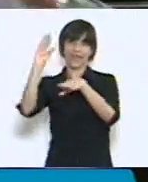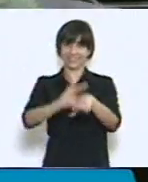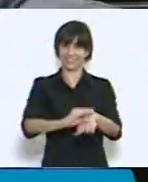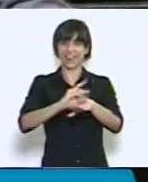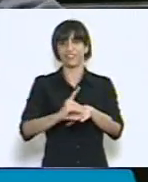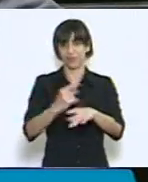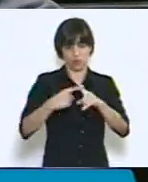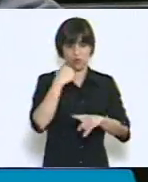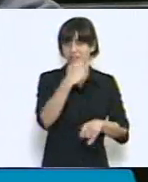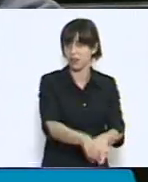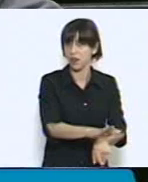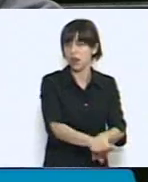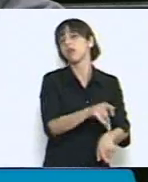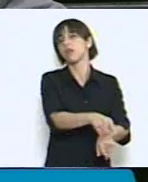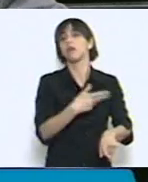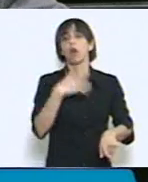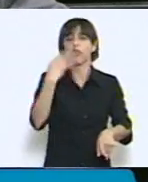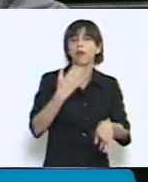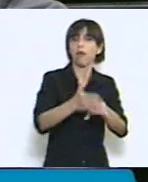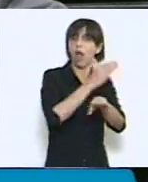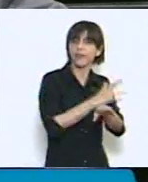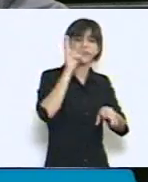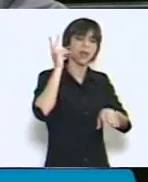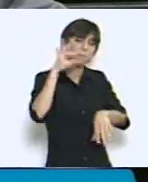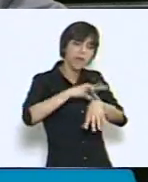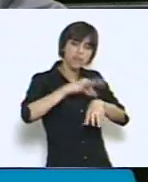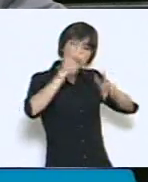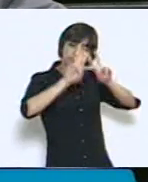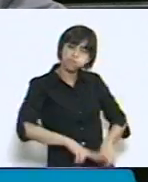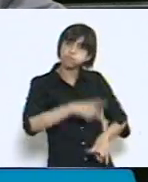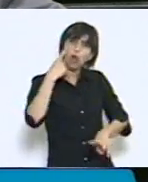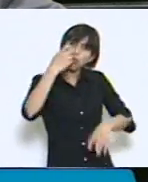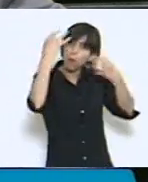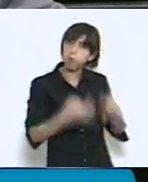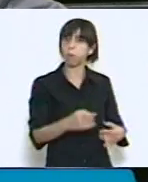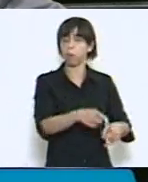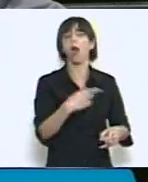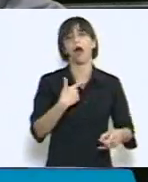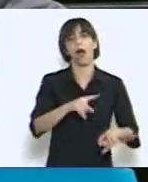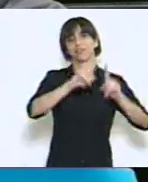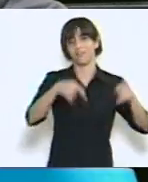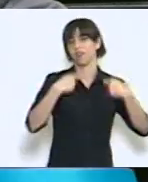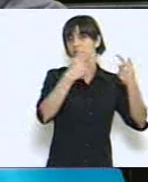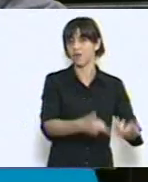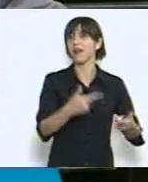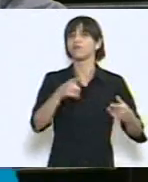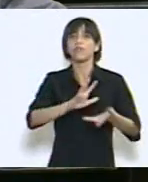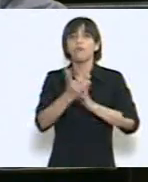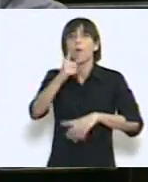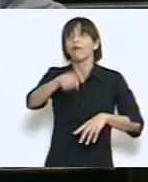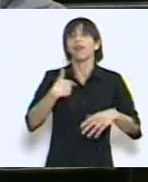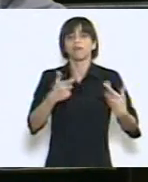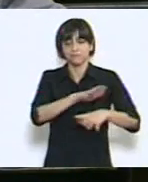te fija en materia de política social. Por eso simplemente quería rescatar esto y que para nosotros realmente es un orgullo que así como hemos